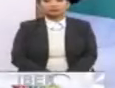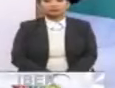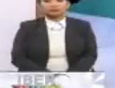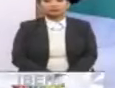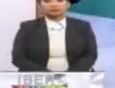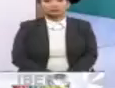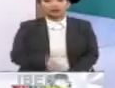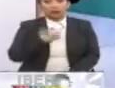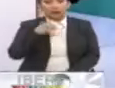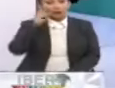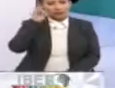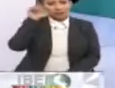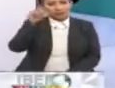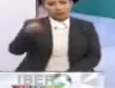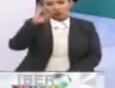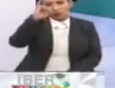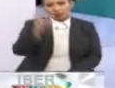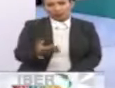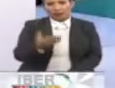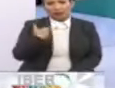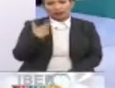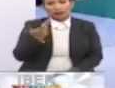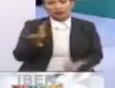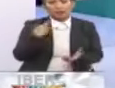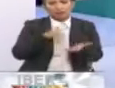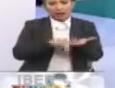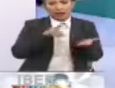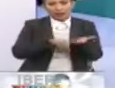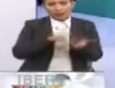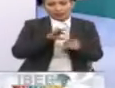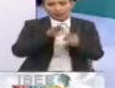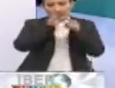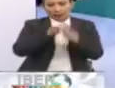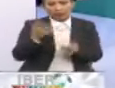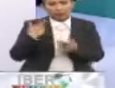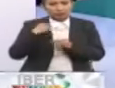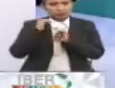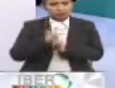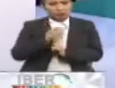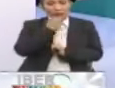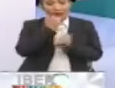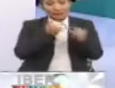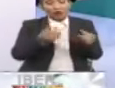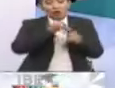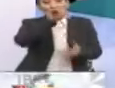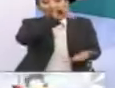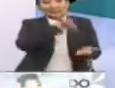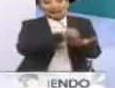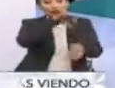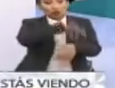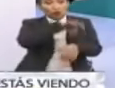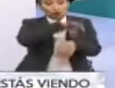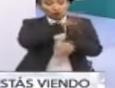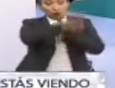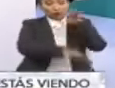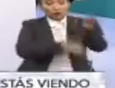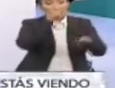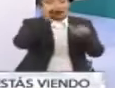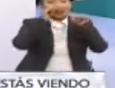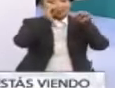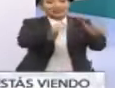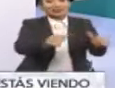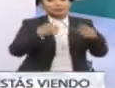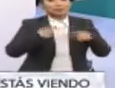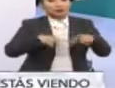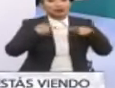Y bueno, ahí veíamos precisamente imágenes y es que vale la pena destacar que el funcionario inauguró un centro médico para la atención